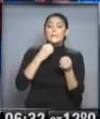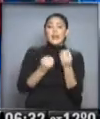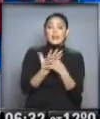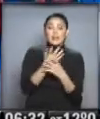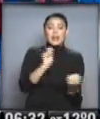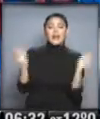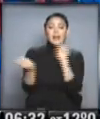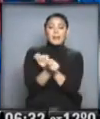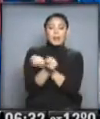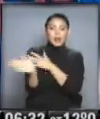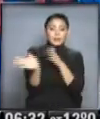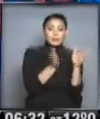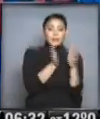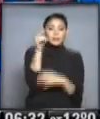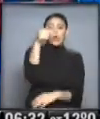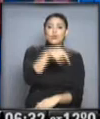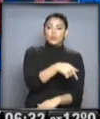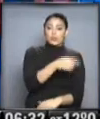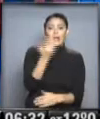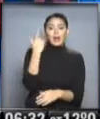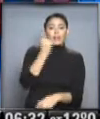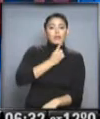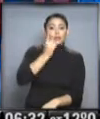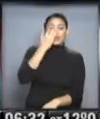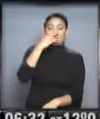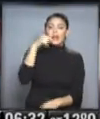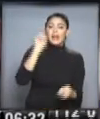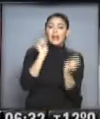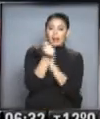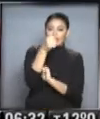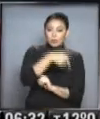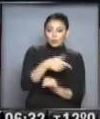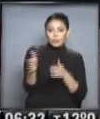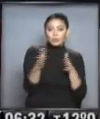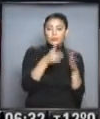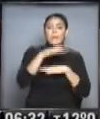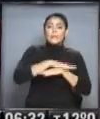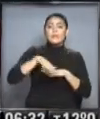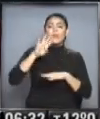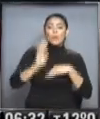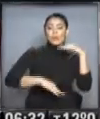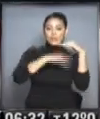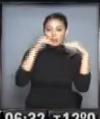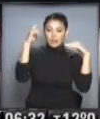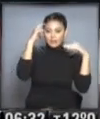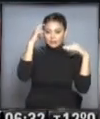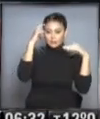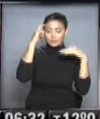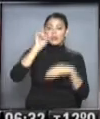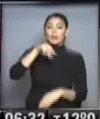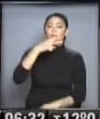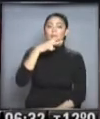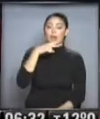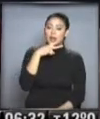al sudoeste, y a partir de ese momento comenzará a descender la temperatura. 4 la mínima, 10 grados la temperatura máxima. El día